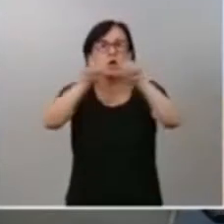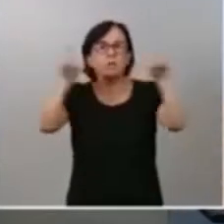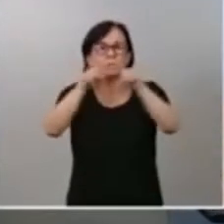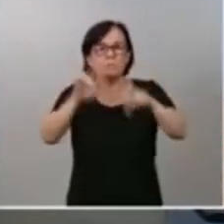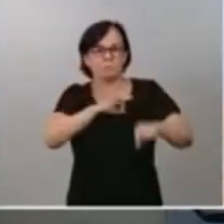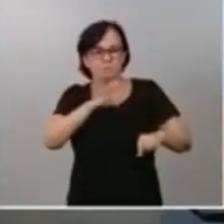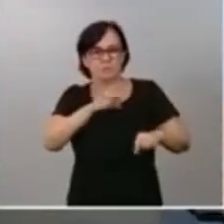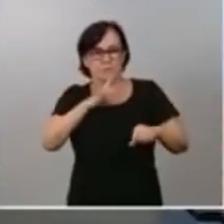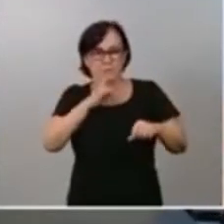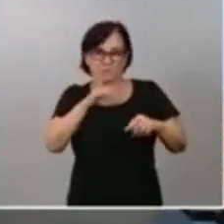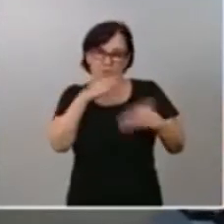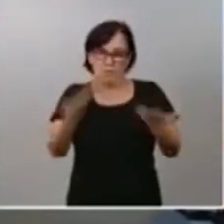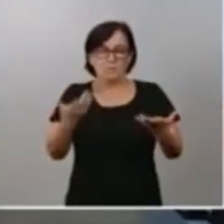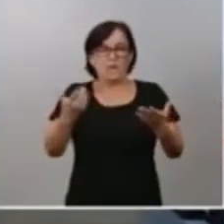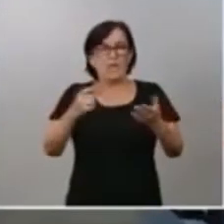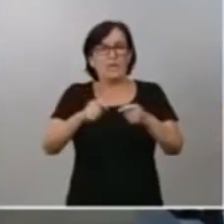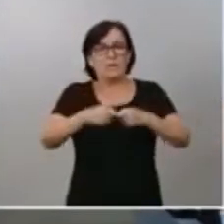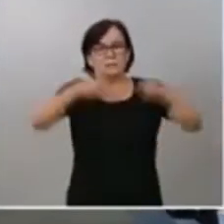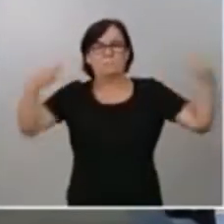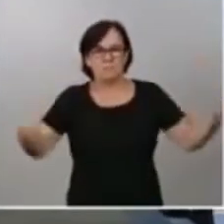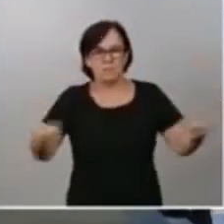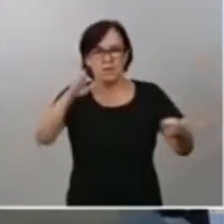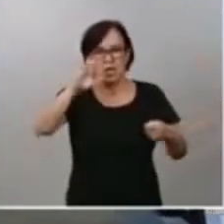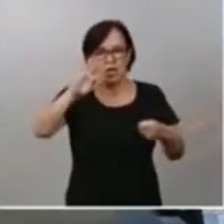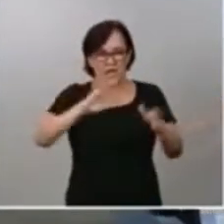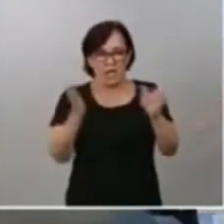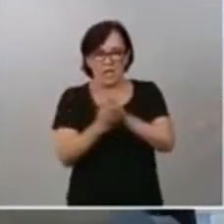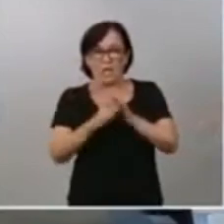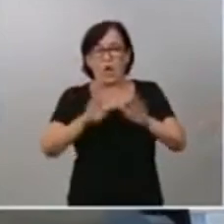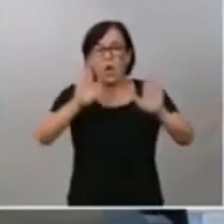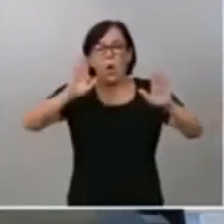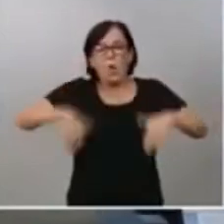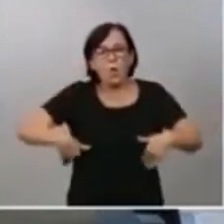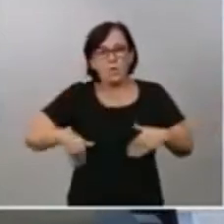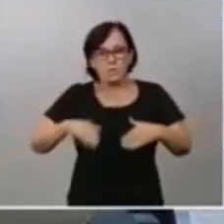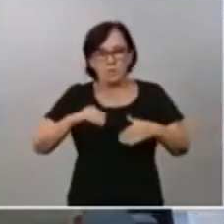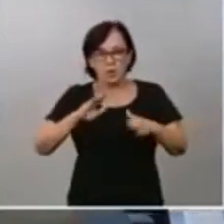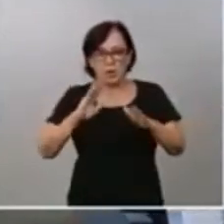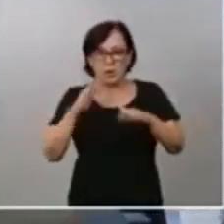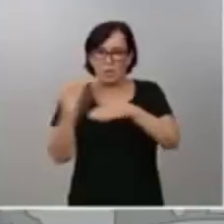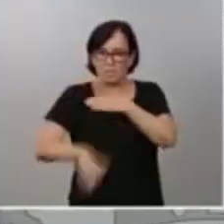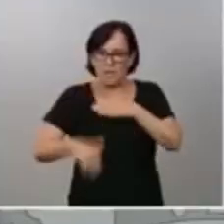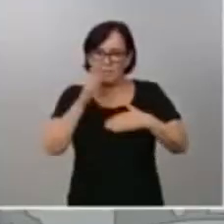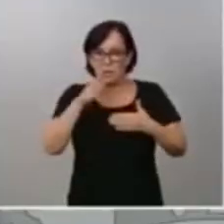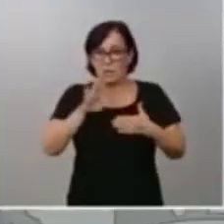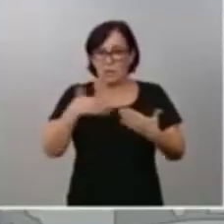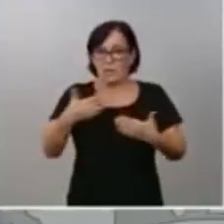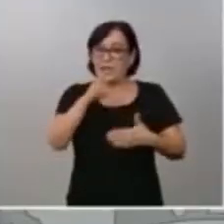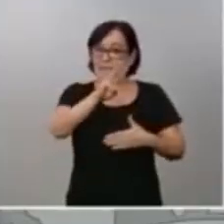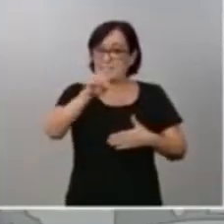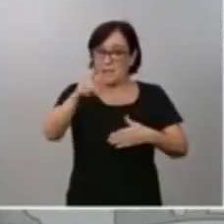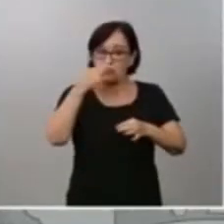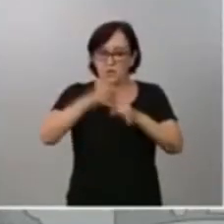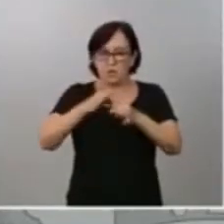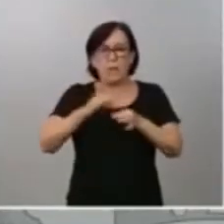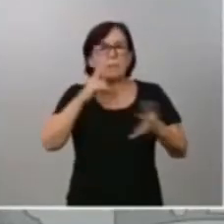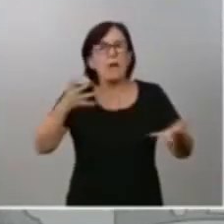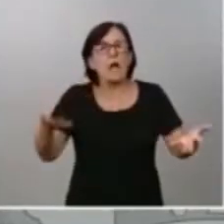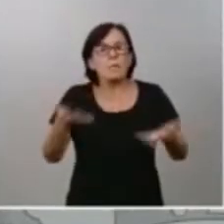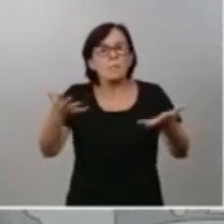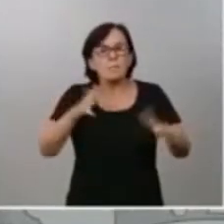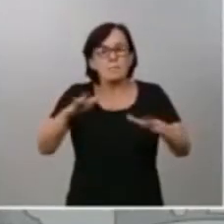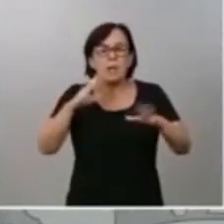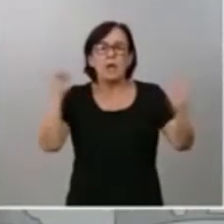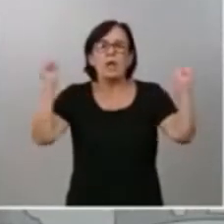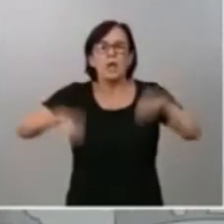de los ERTE de manera sucesiva. El último plazo vigente de ese acuerdo es el 31 de septiembre para promover un acuerdo por el